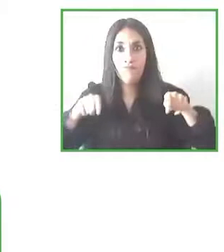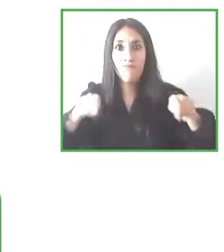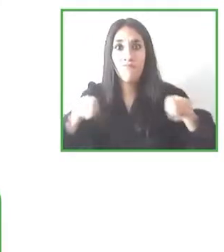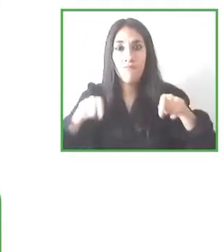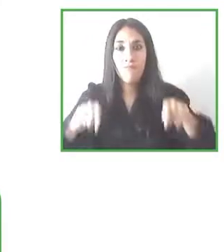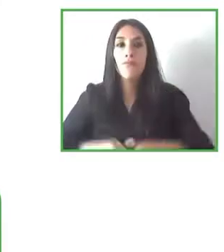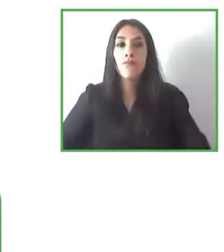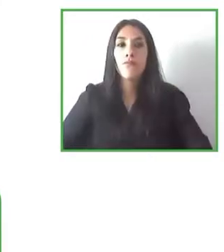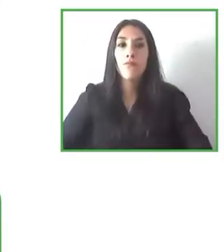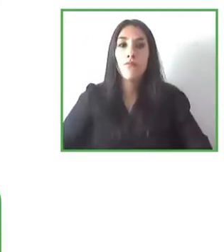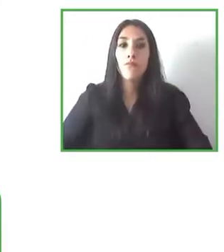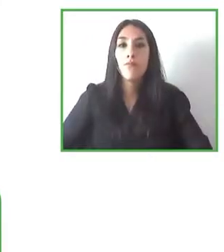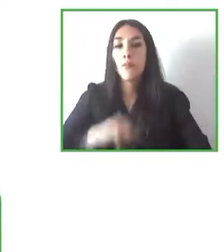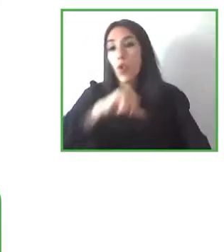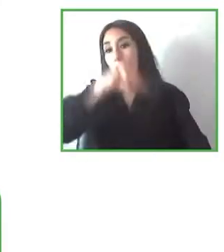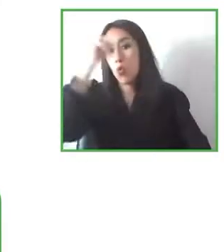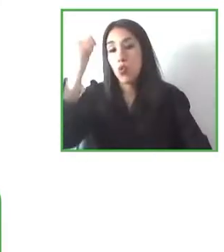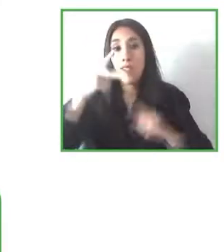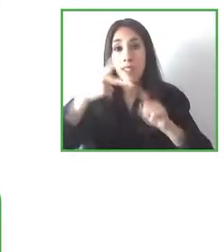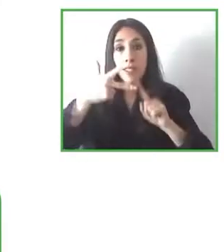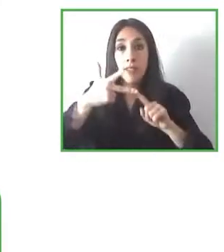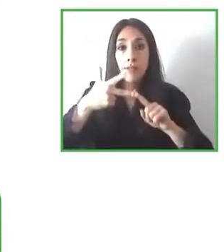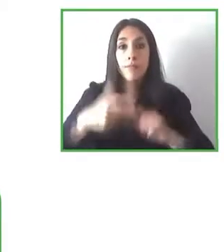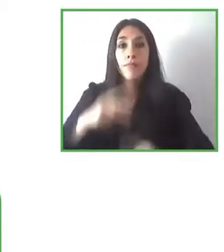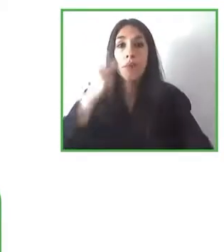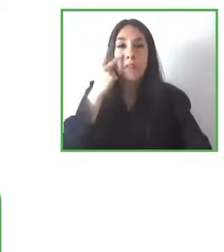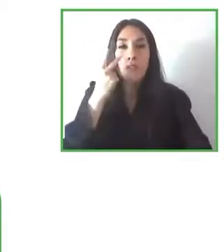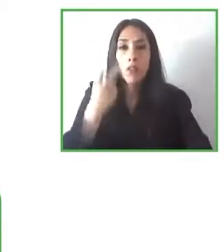para que nos ha presentado Carlos para